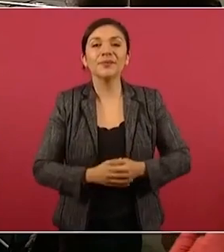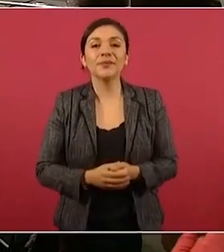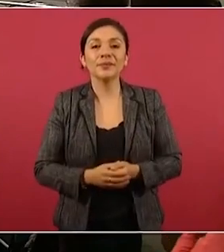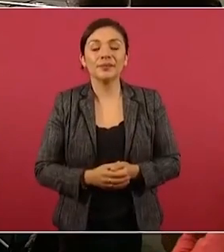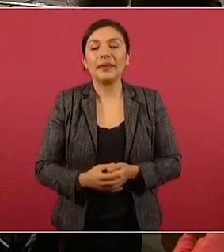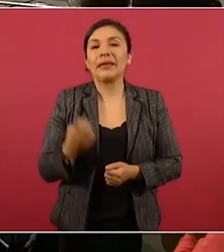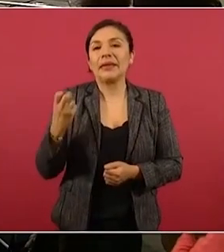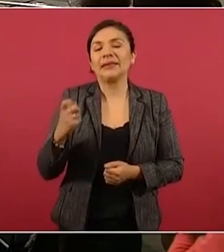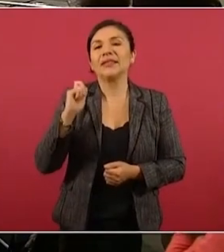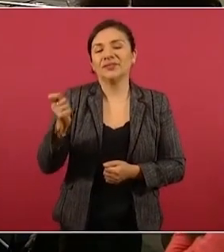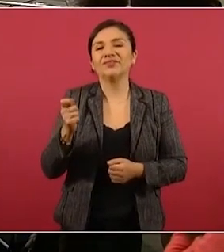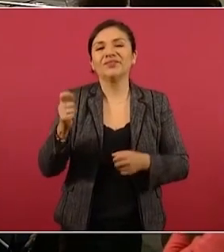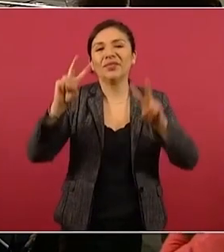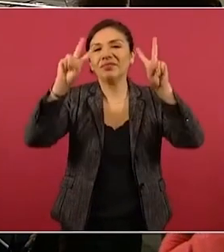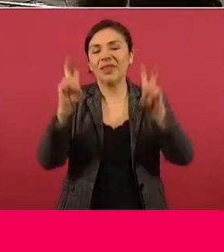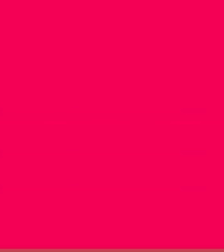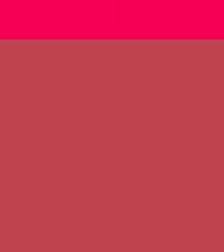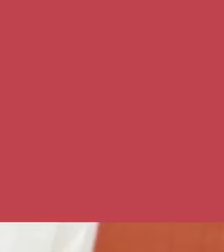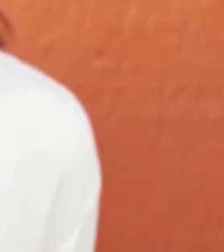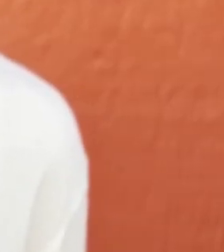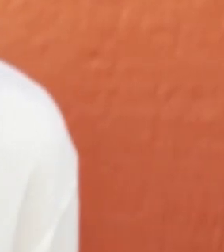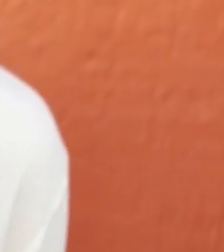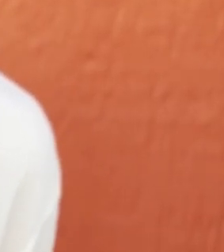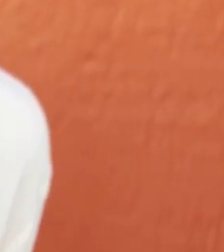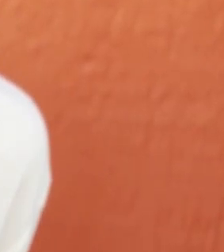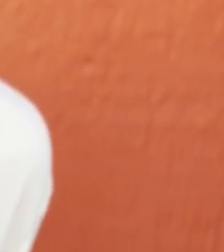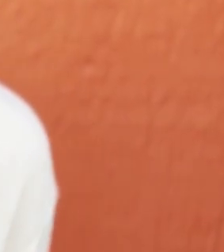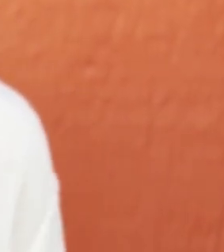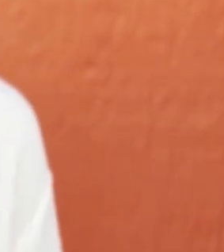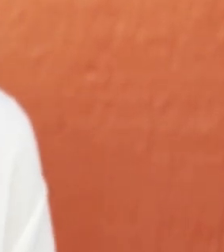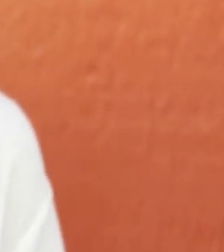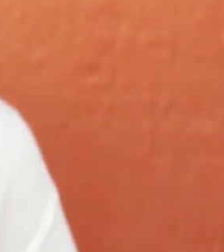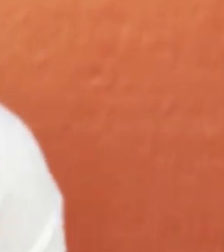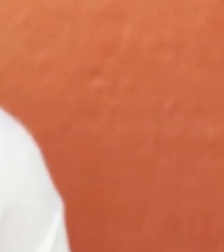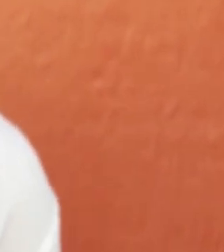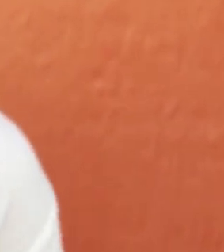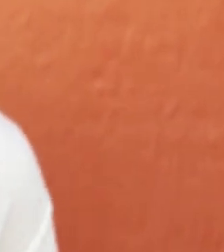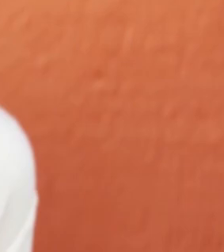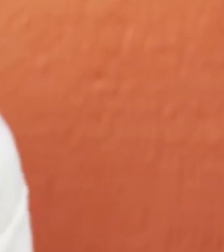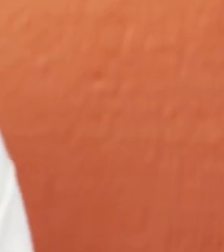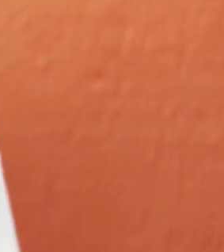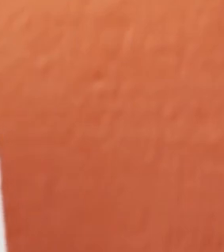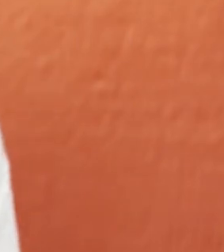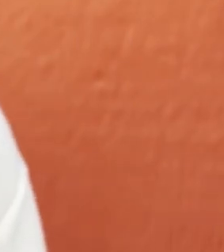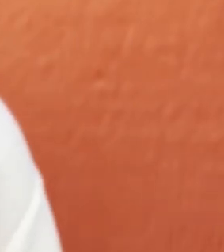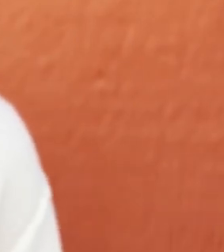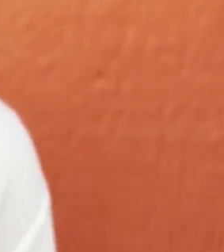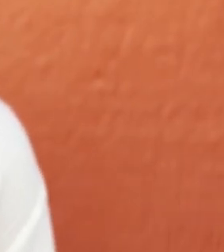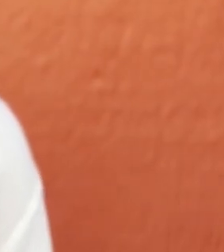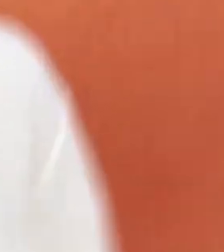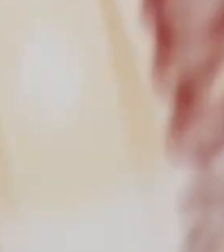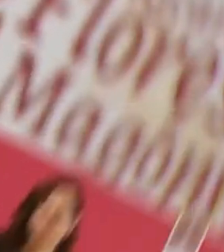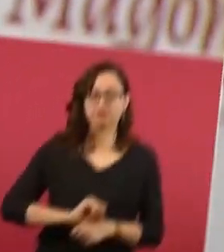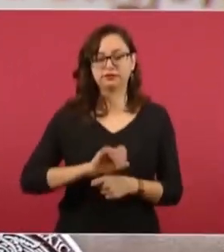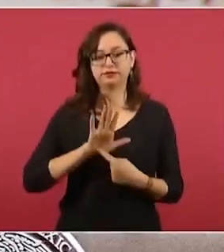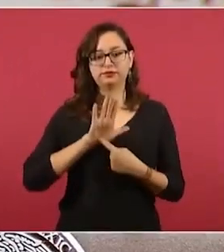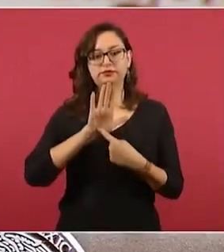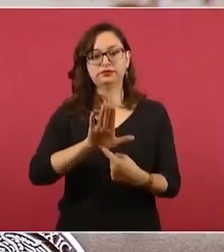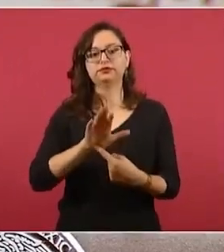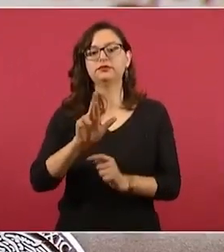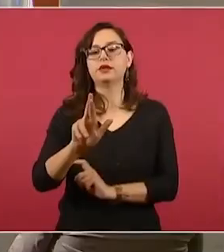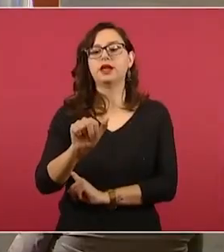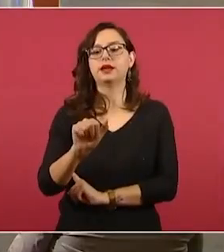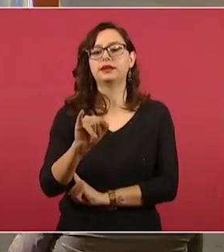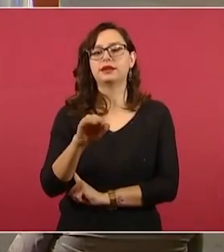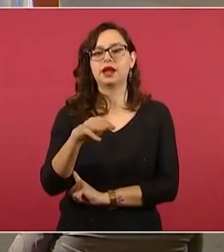Este es el Quién es quién en las mentiras de la semana. Y los invito a ver el resumen del Quién es quién en las mentiras de la semana. Raimundo